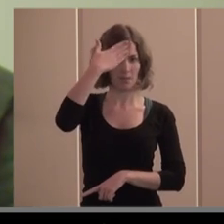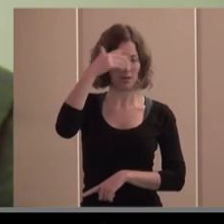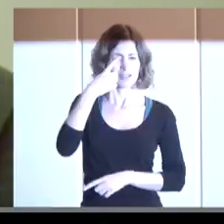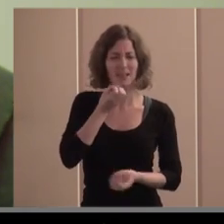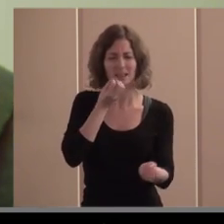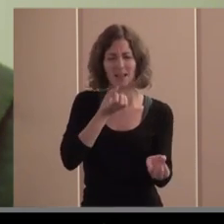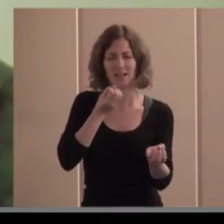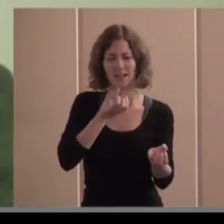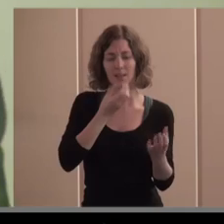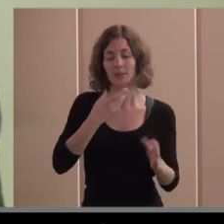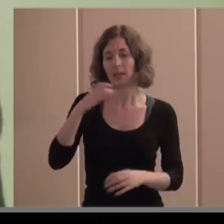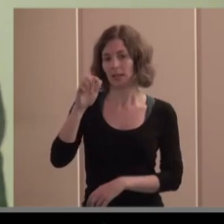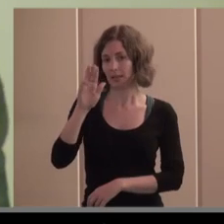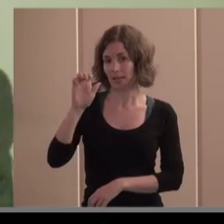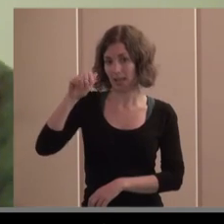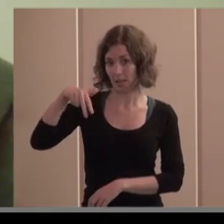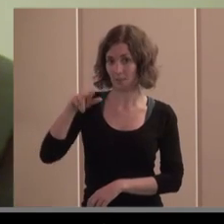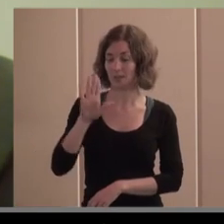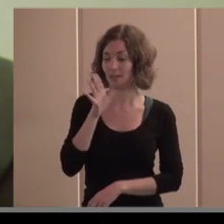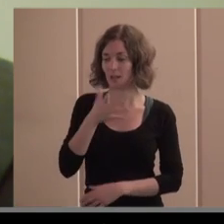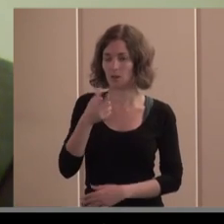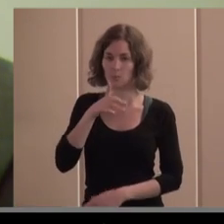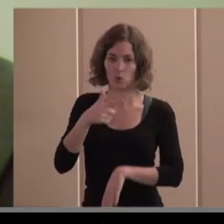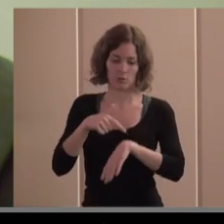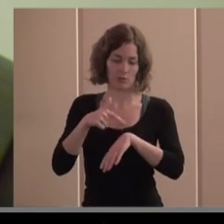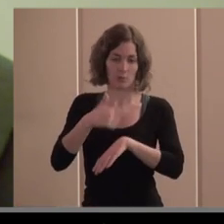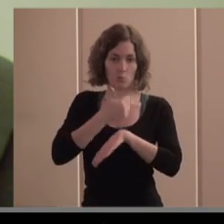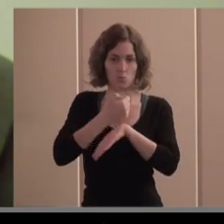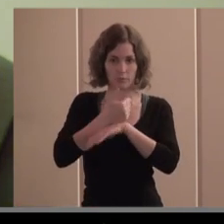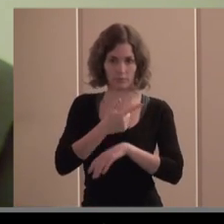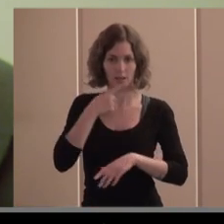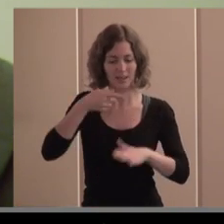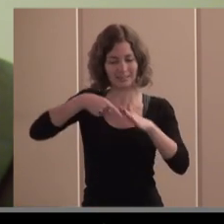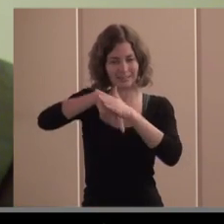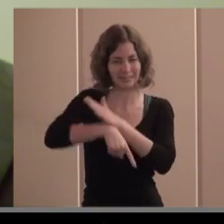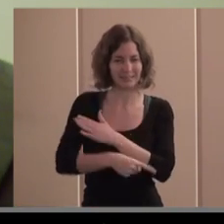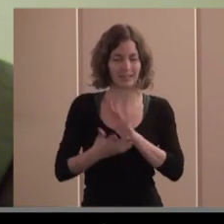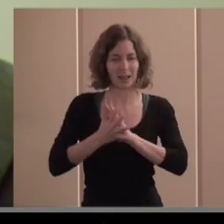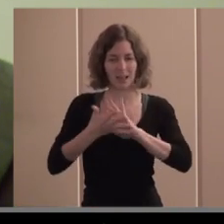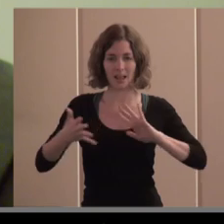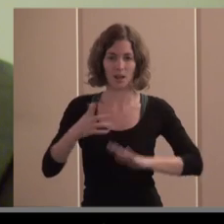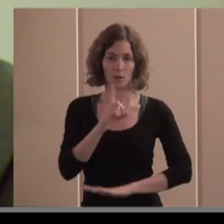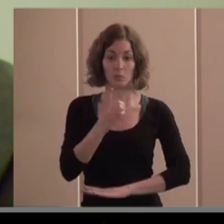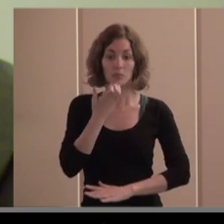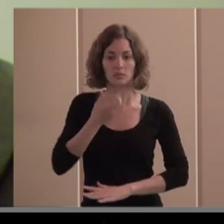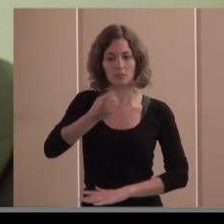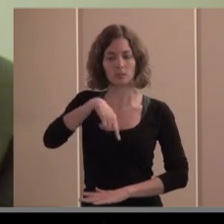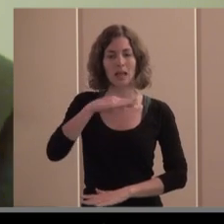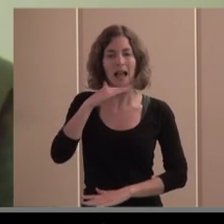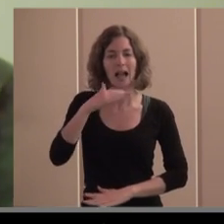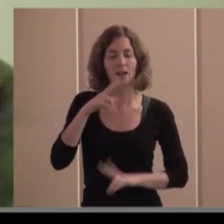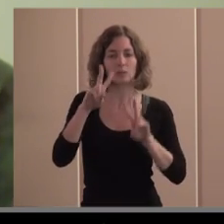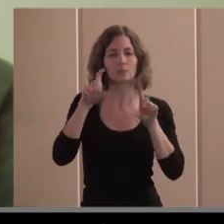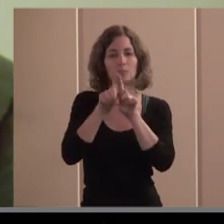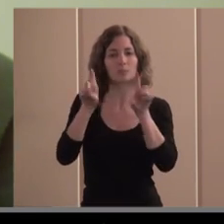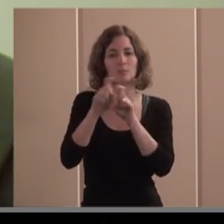respeto al tiempo no ha entrado en profundidad pero si uno va a estudiar algo sobre empresas de economía social uno